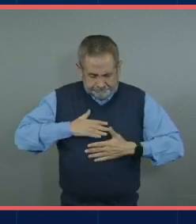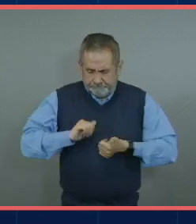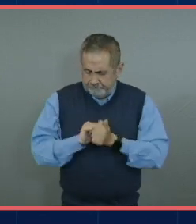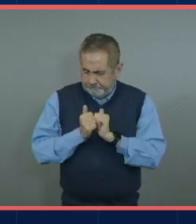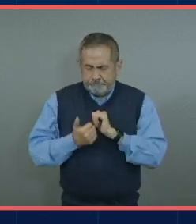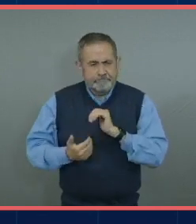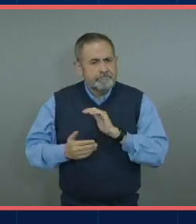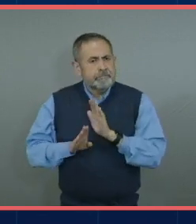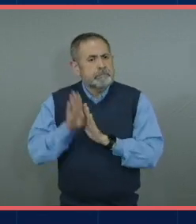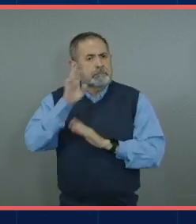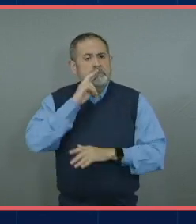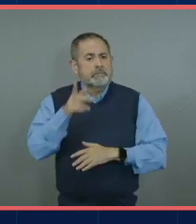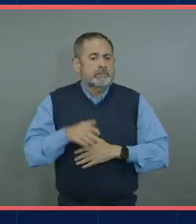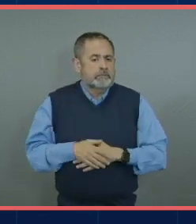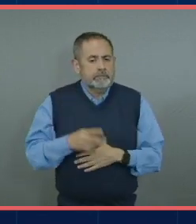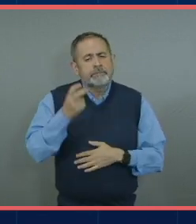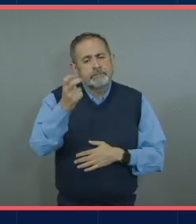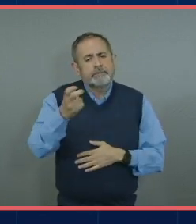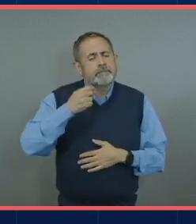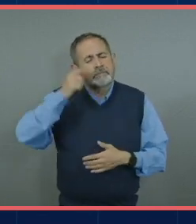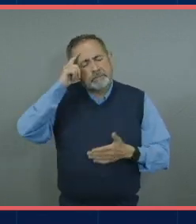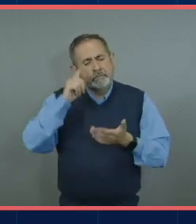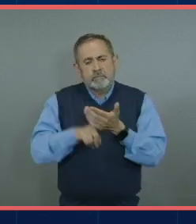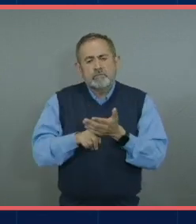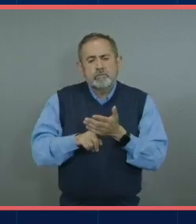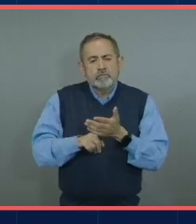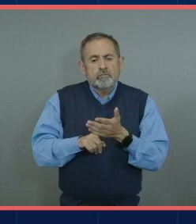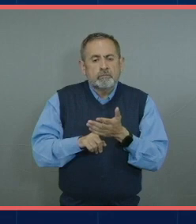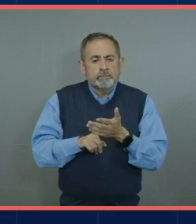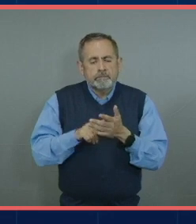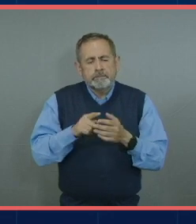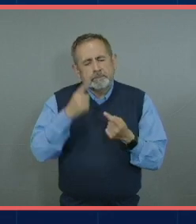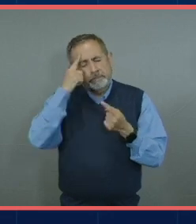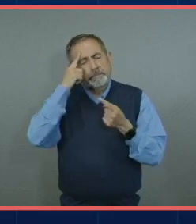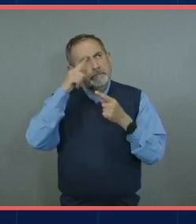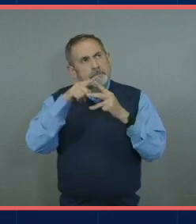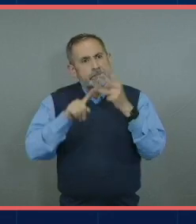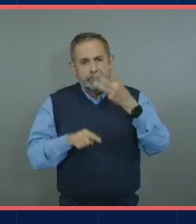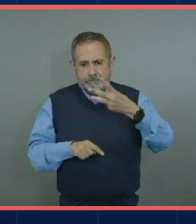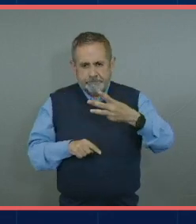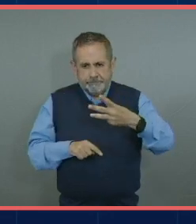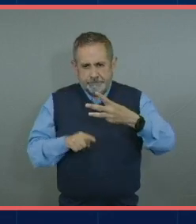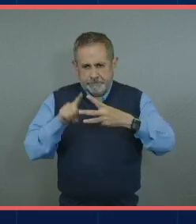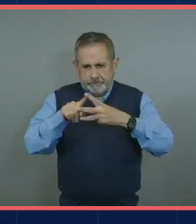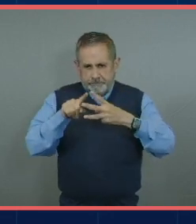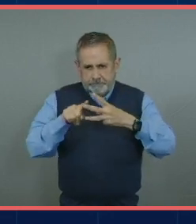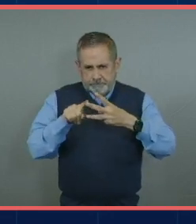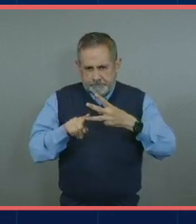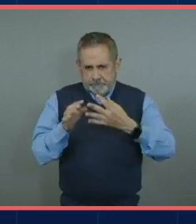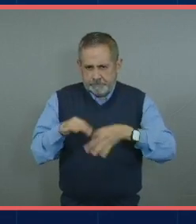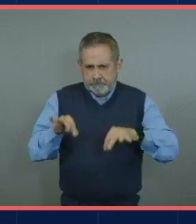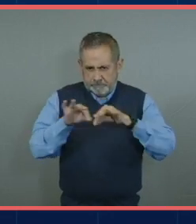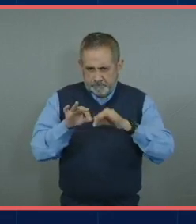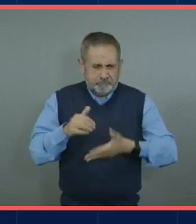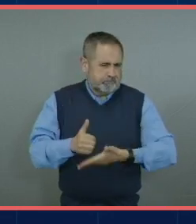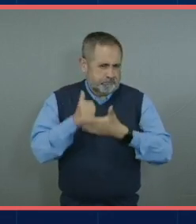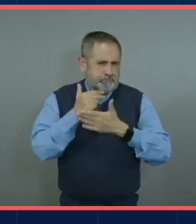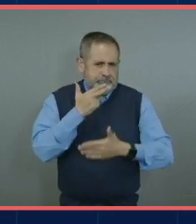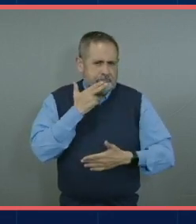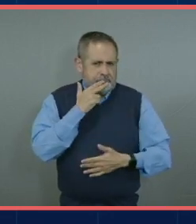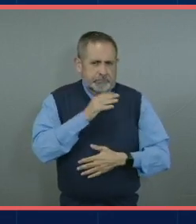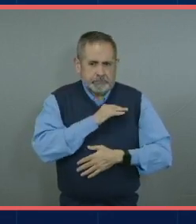¿no? y para ello pues bueno yo creo que se vienen a mi mente tres cosas en específico que creo que nos pueden ayudar primero